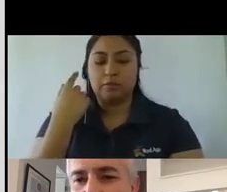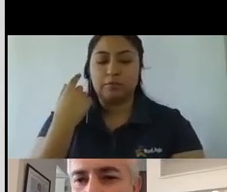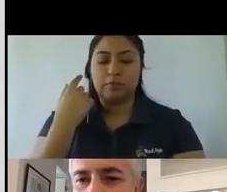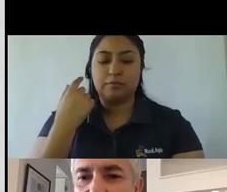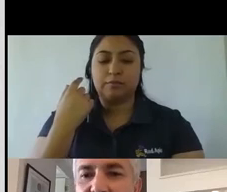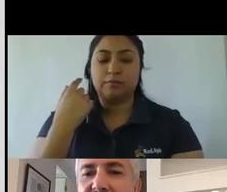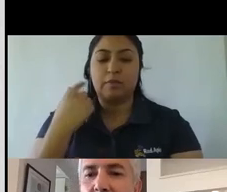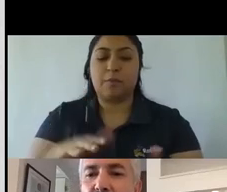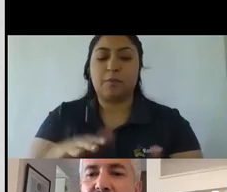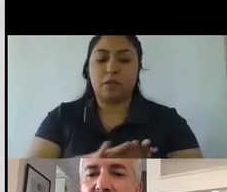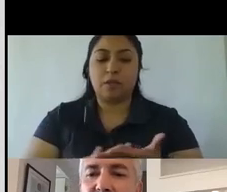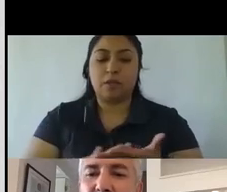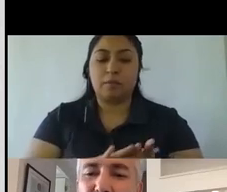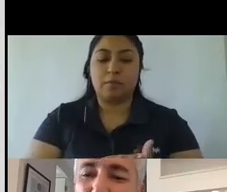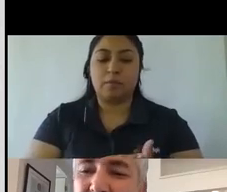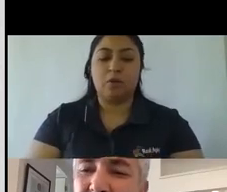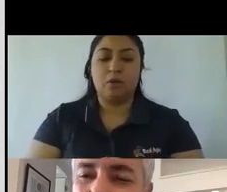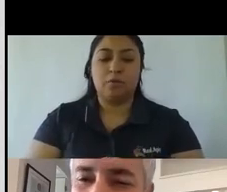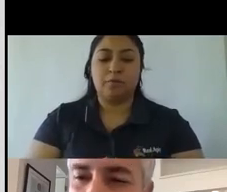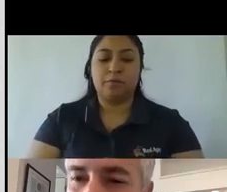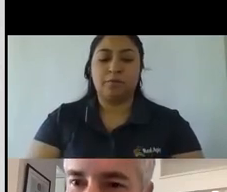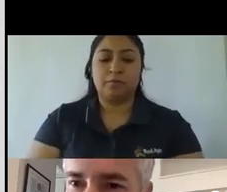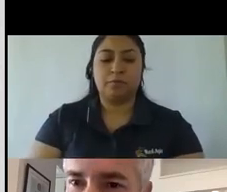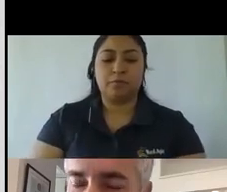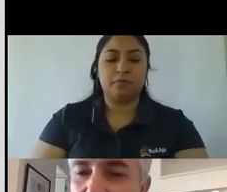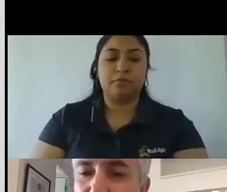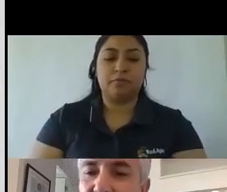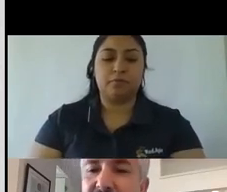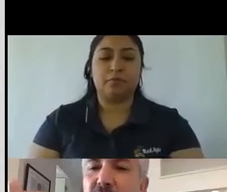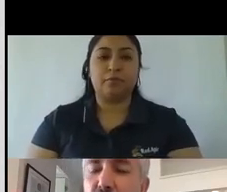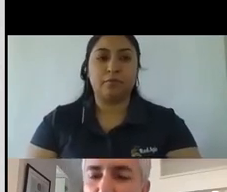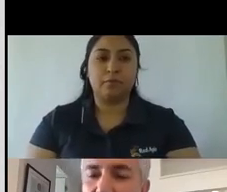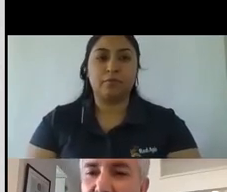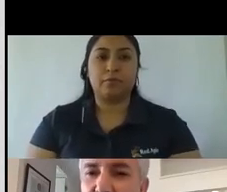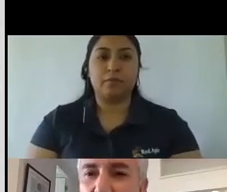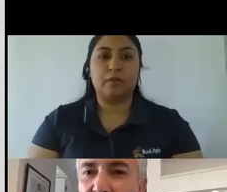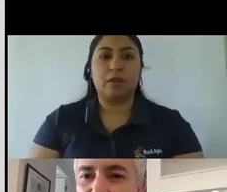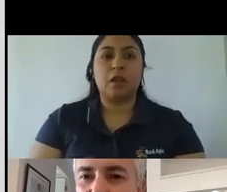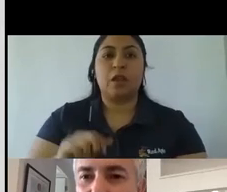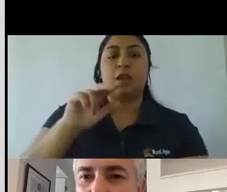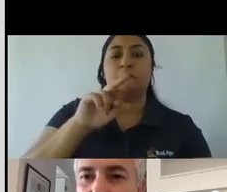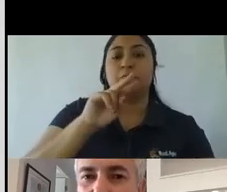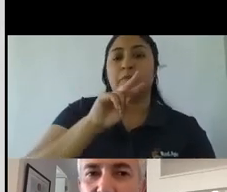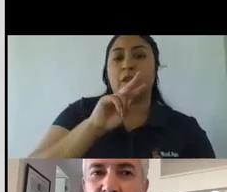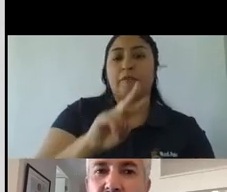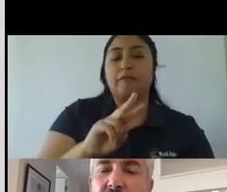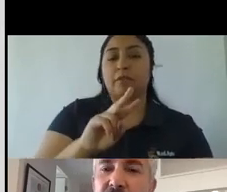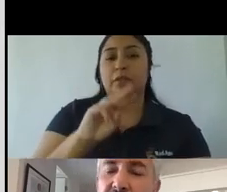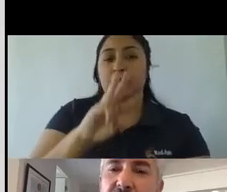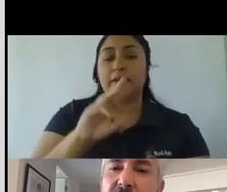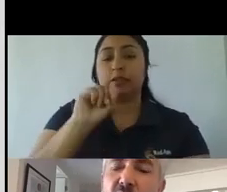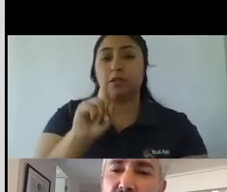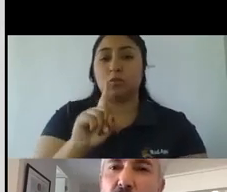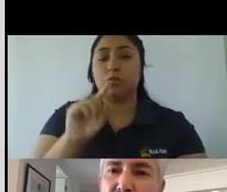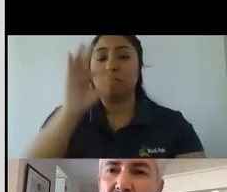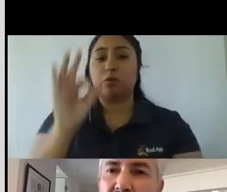24 horas en responder pero que un 25% de las marcas nunca atendió un reclamo o sea